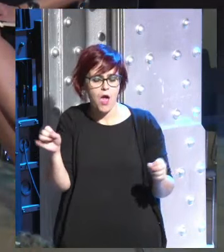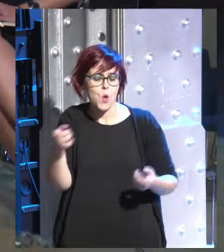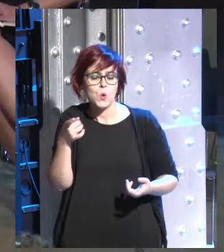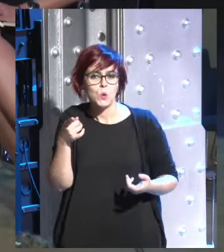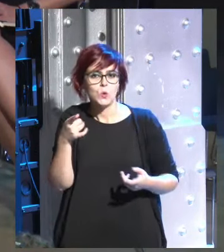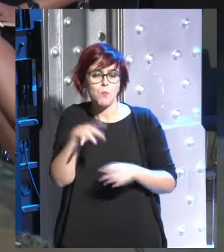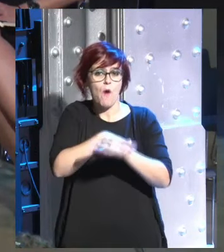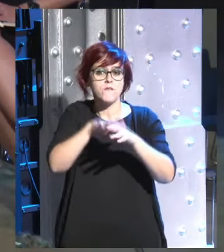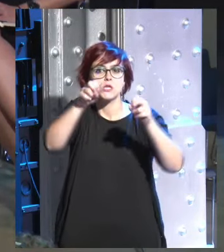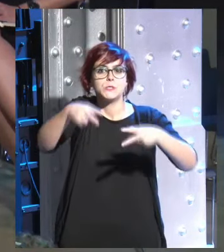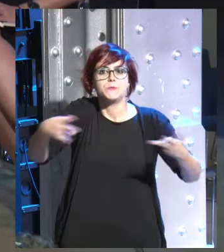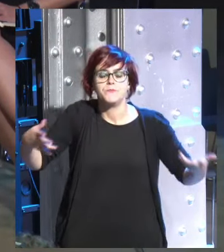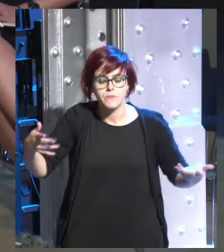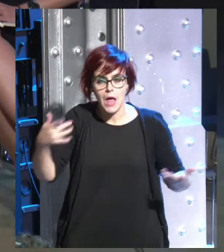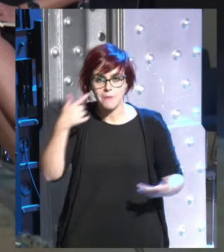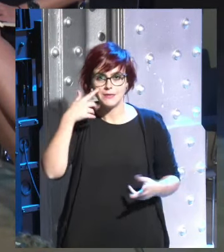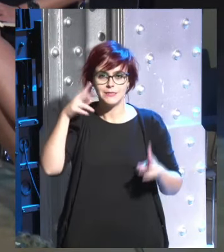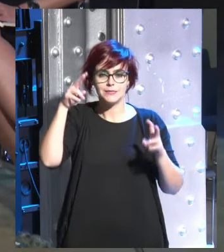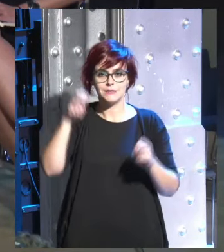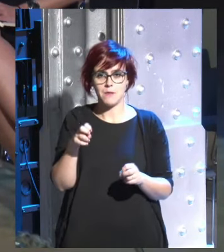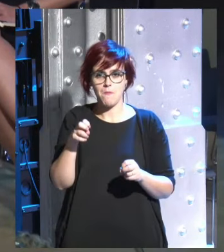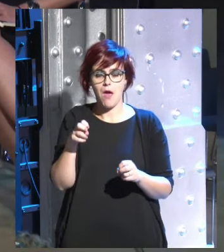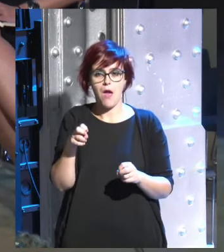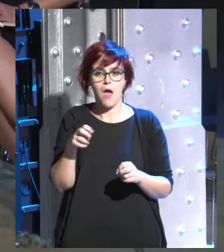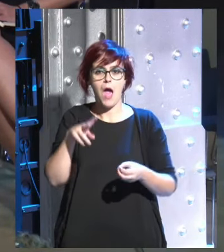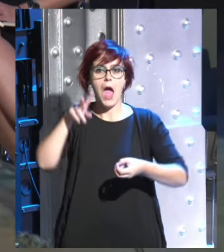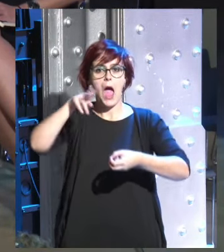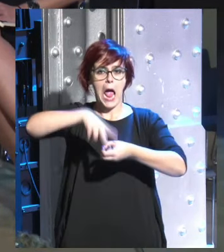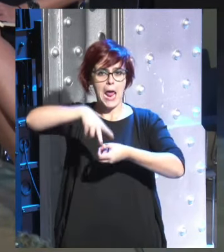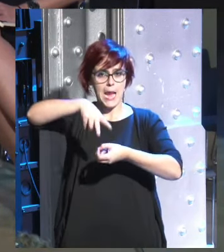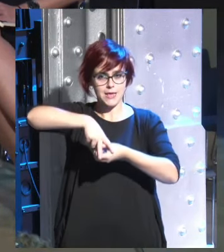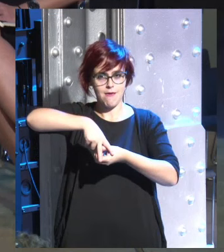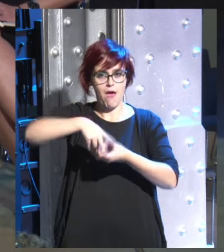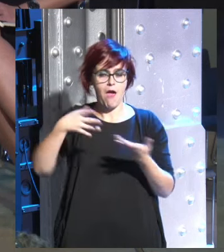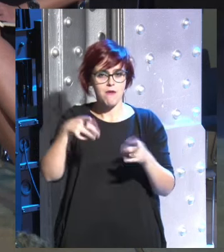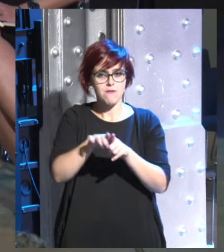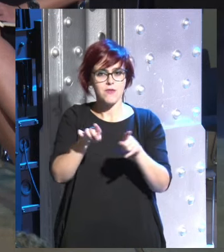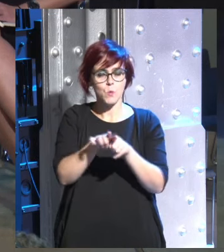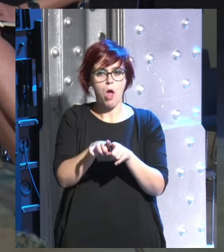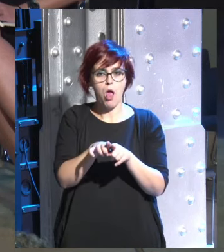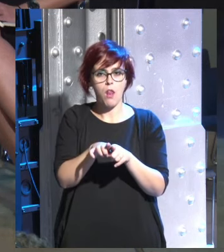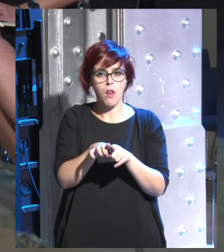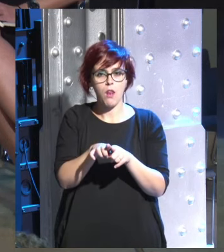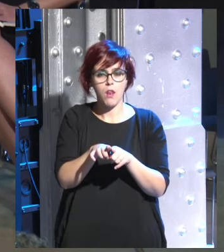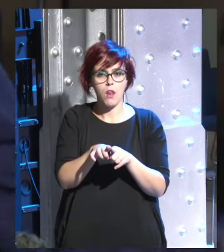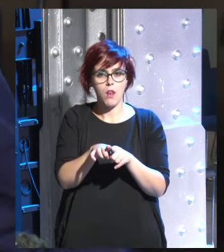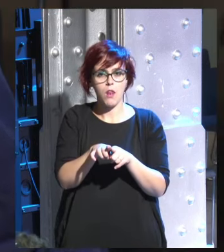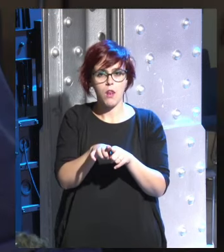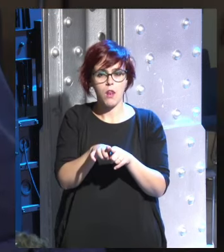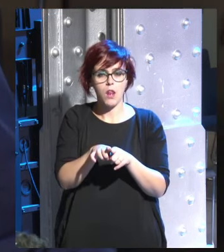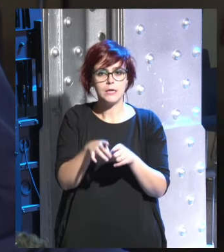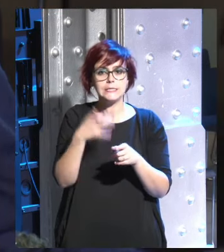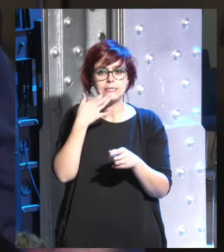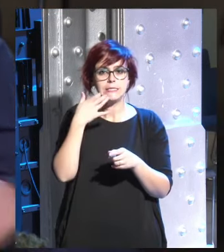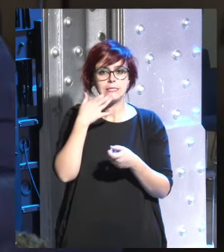bueno si hablamos de la anarquía muchas veces la gente piensa que si utilizamos si las